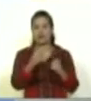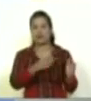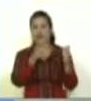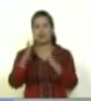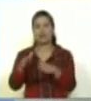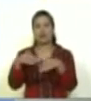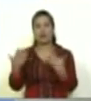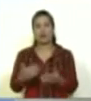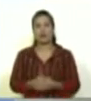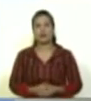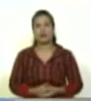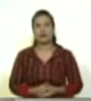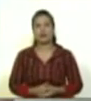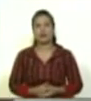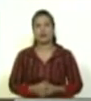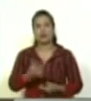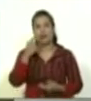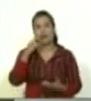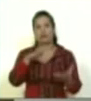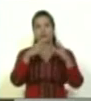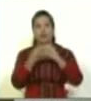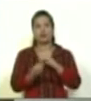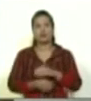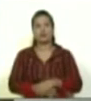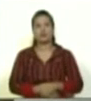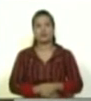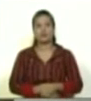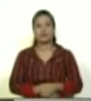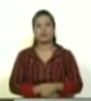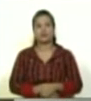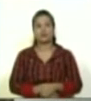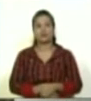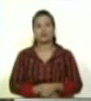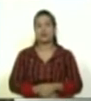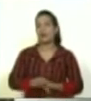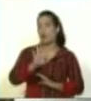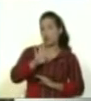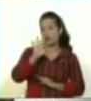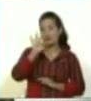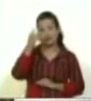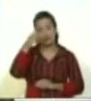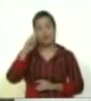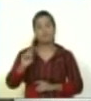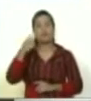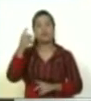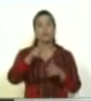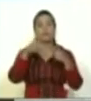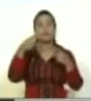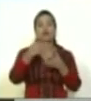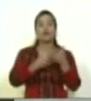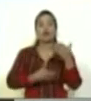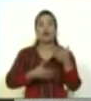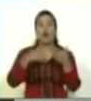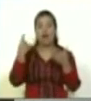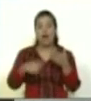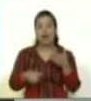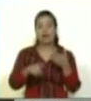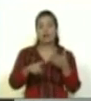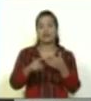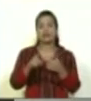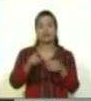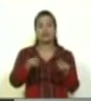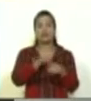cuéntanos con qué vamos para adaptándonos a estos nuevos tiempos. 4F va a ser el primer periódico de la revolución que va a tener una aplicación Android.